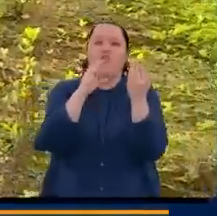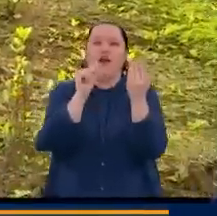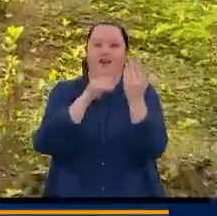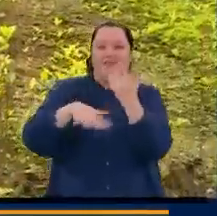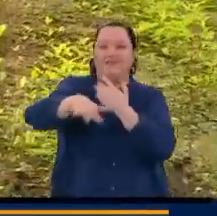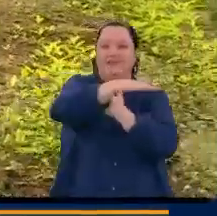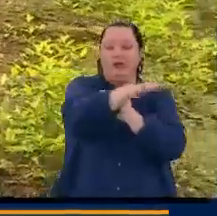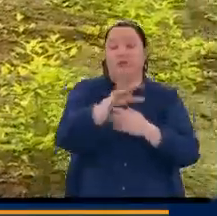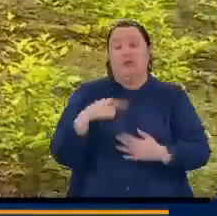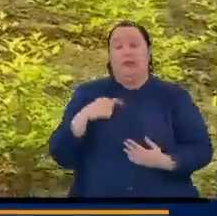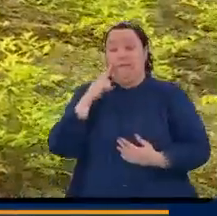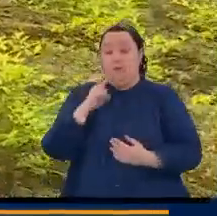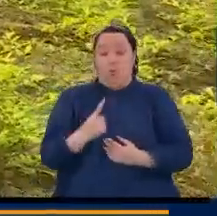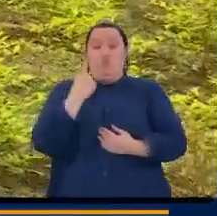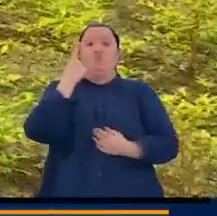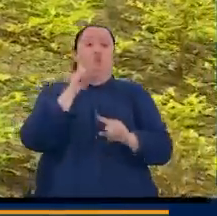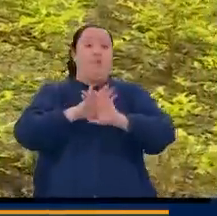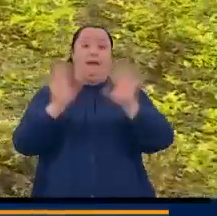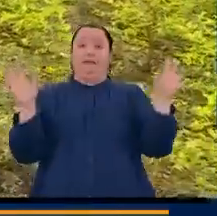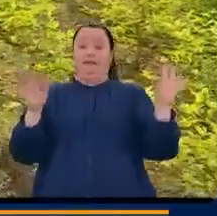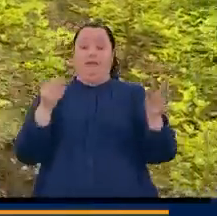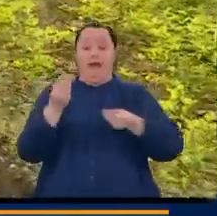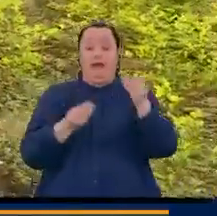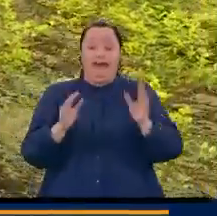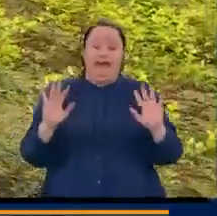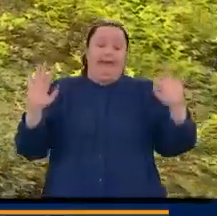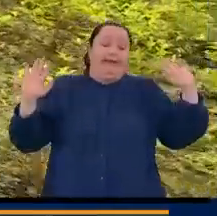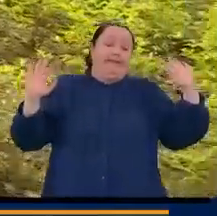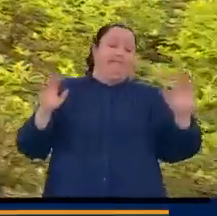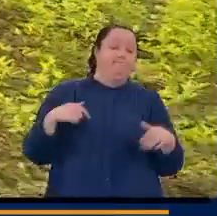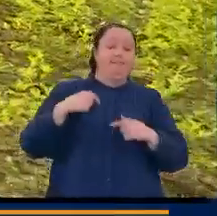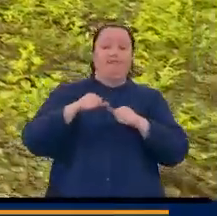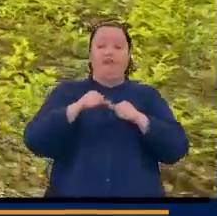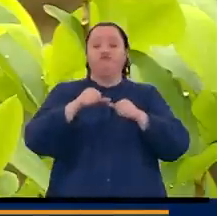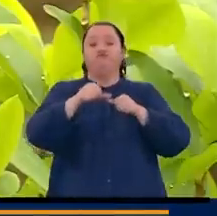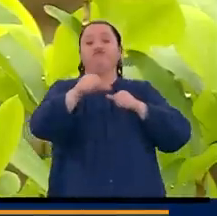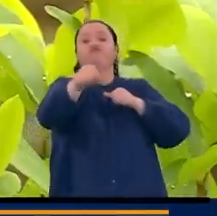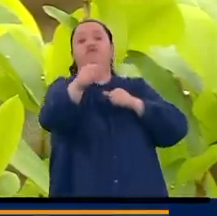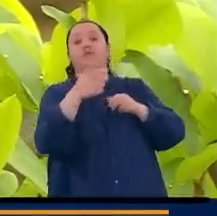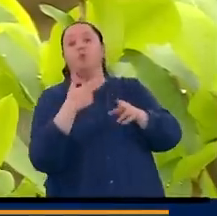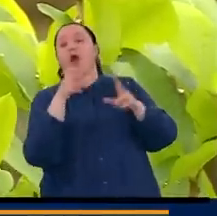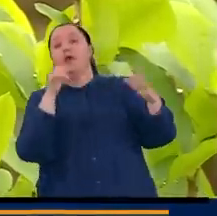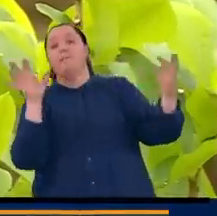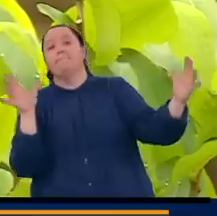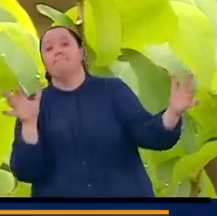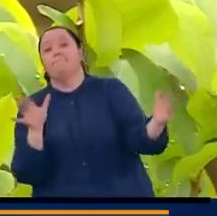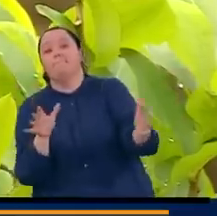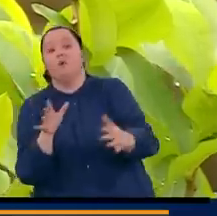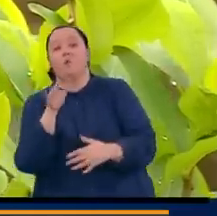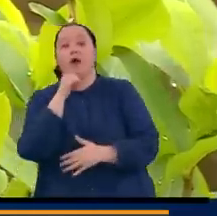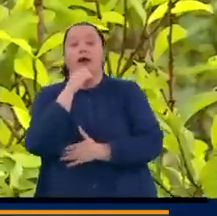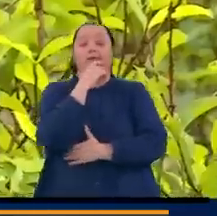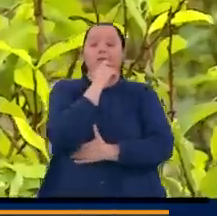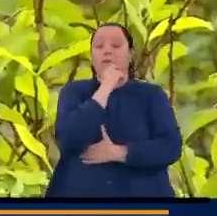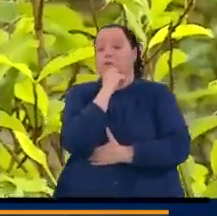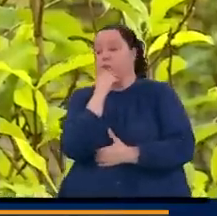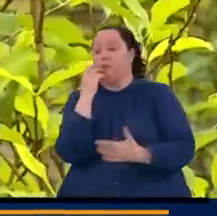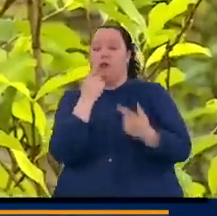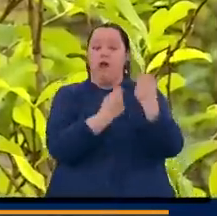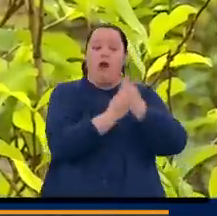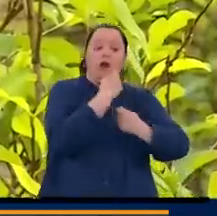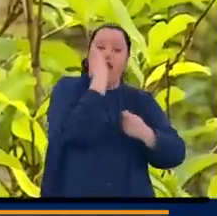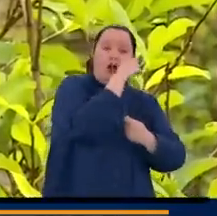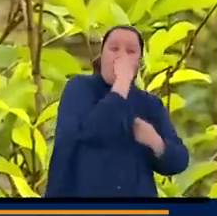única medida, uno podría decir, bueno, esto no va a disminuir en el lapso inmediato el tráfico de